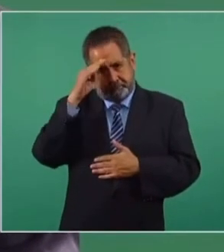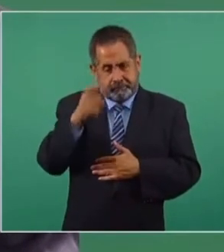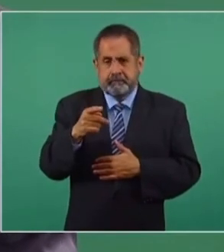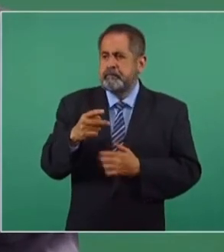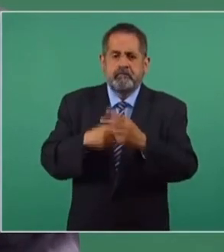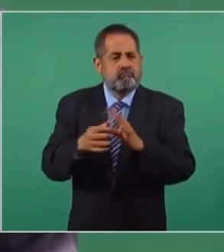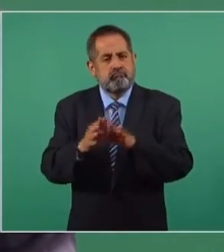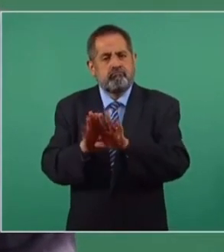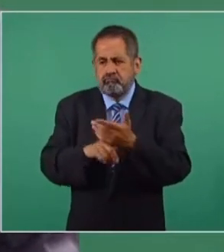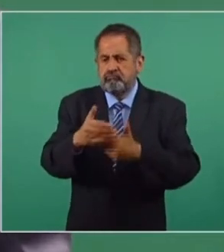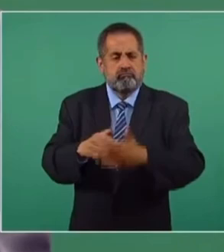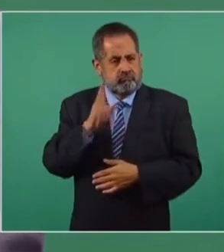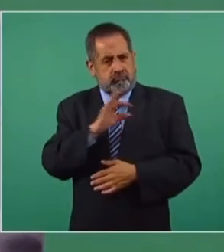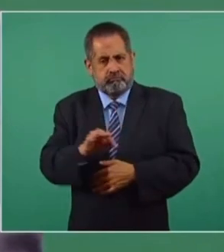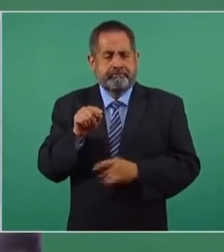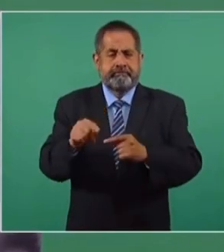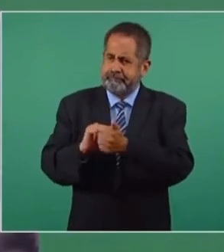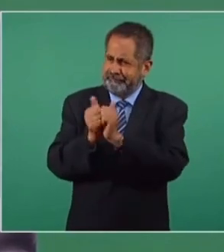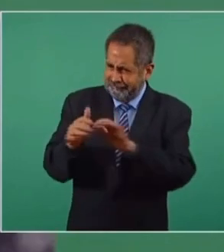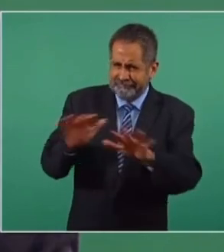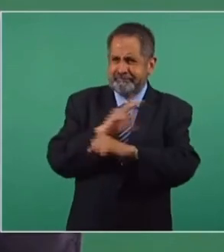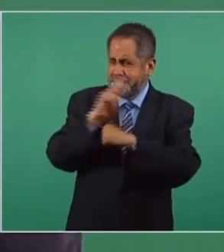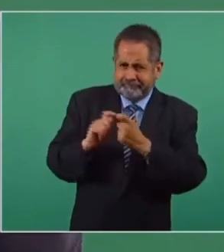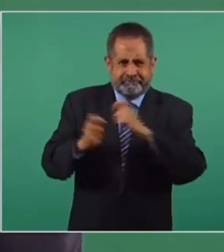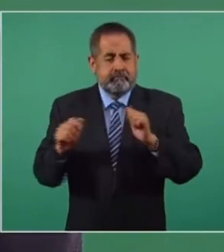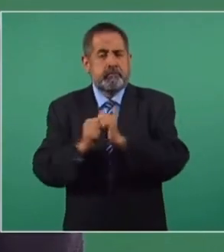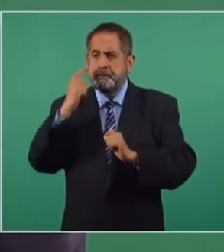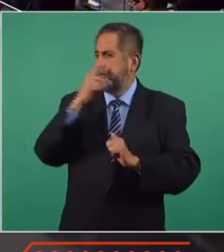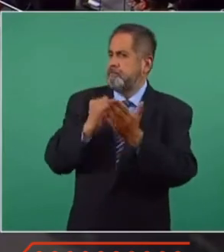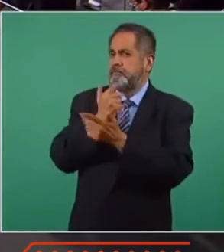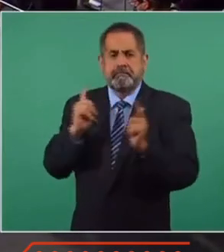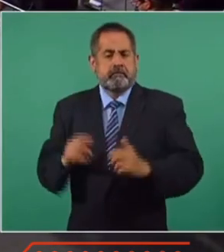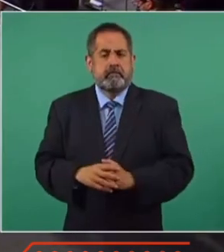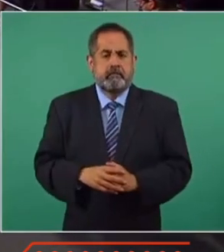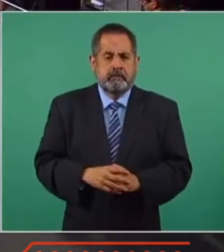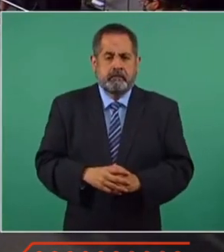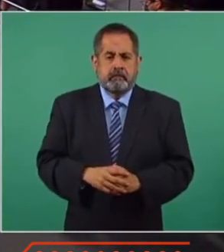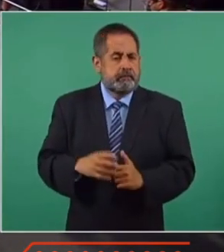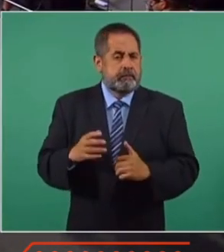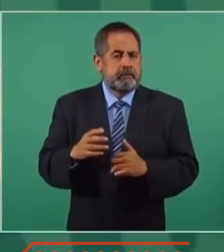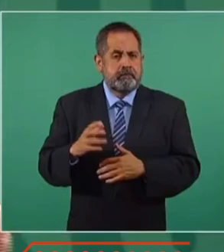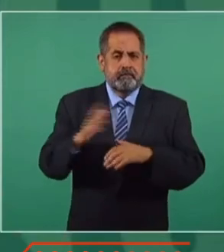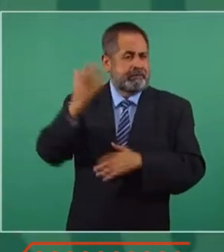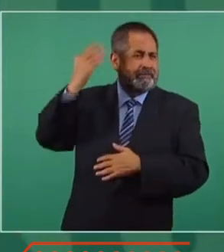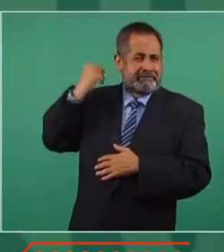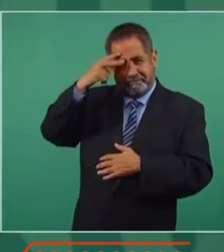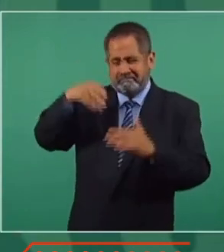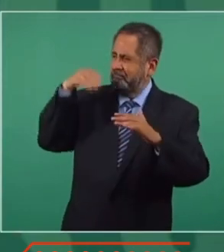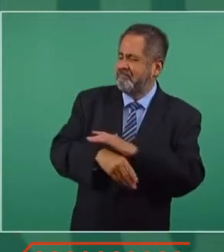vamos a poder llevar a cabo la transformación del país con democracia. ¿Por qué se arruinó México?